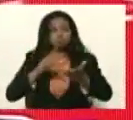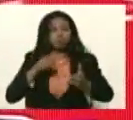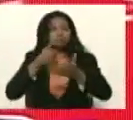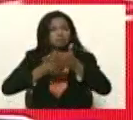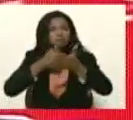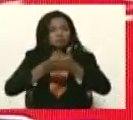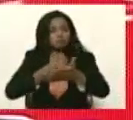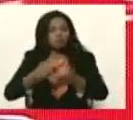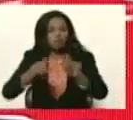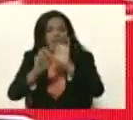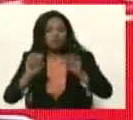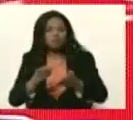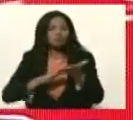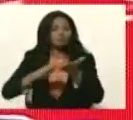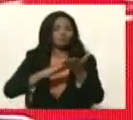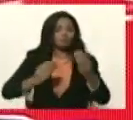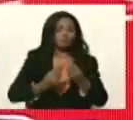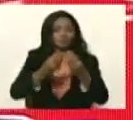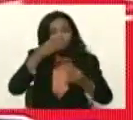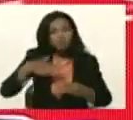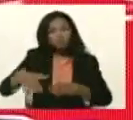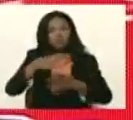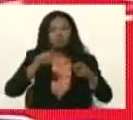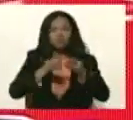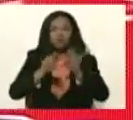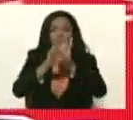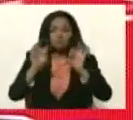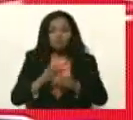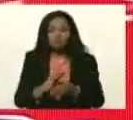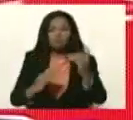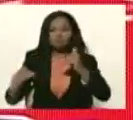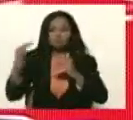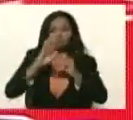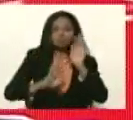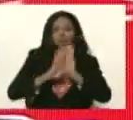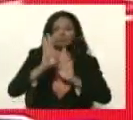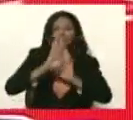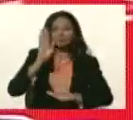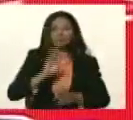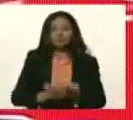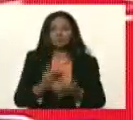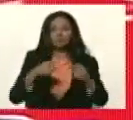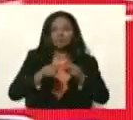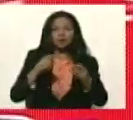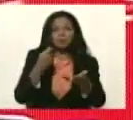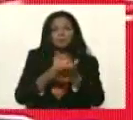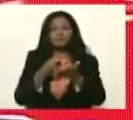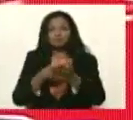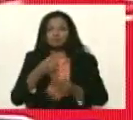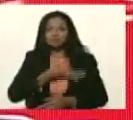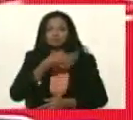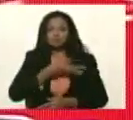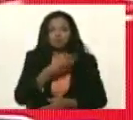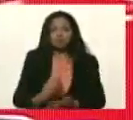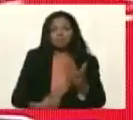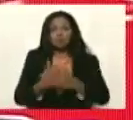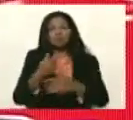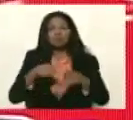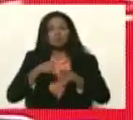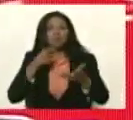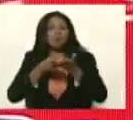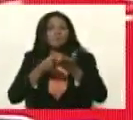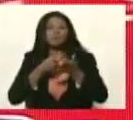solamente ya solucionando junto al pueblo sino que puedan tener mayor desarrollo y mayor inversión social mayor inversión económica